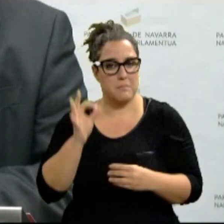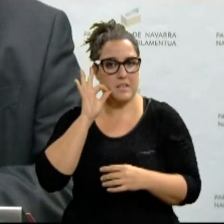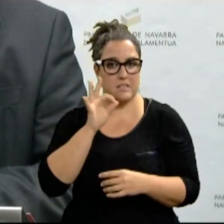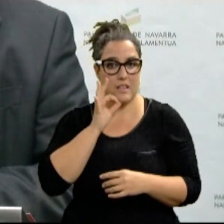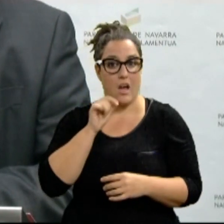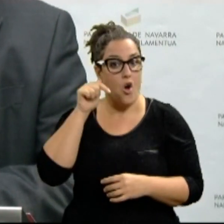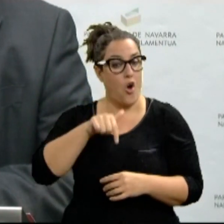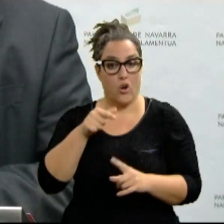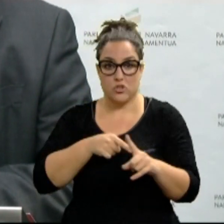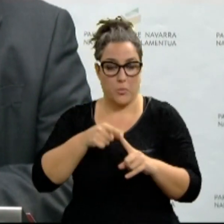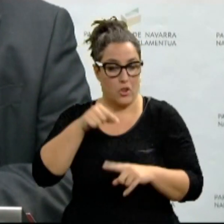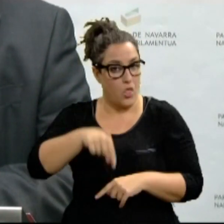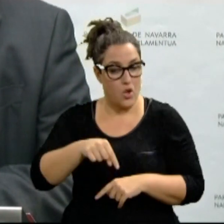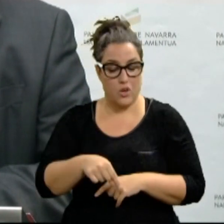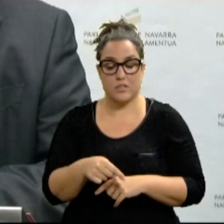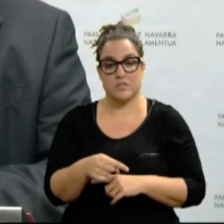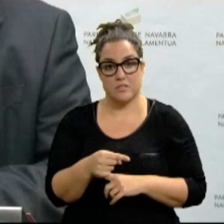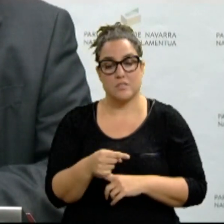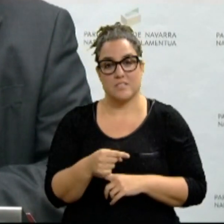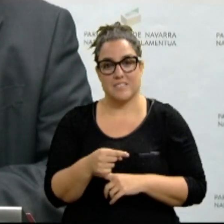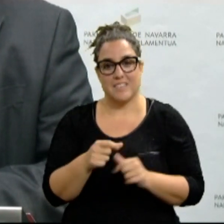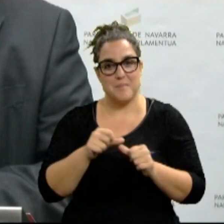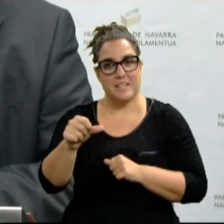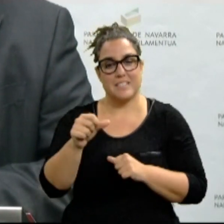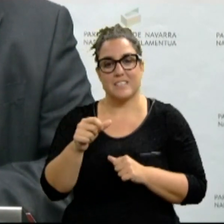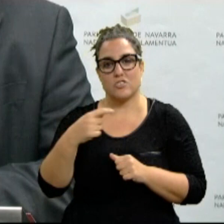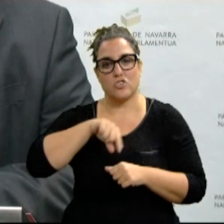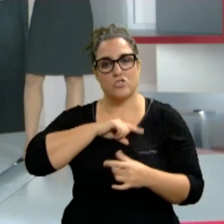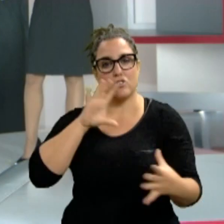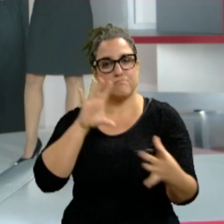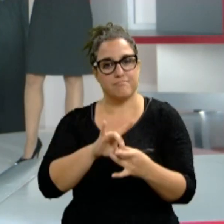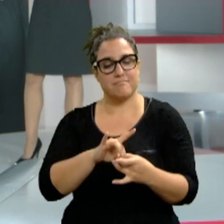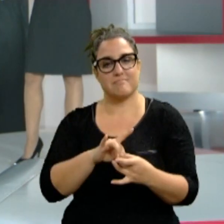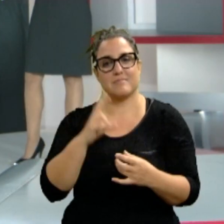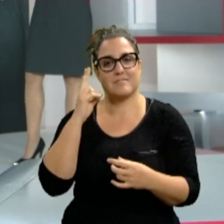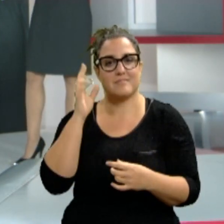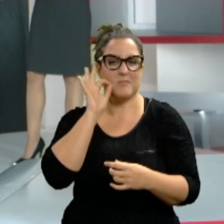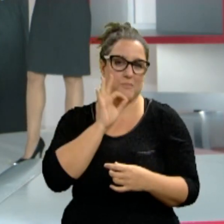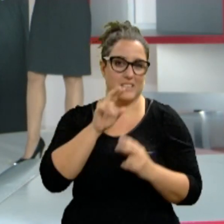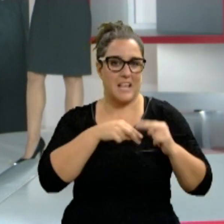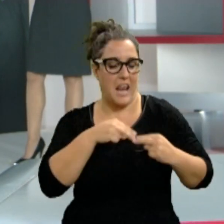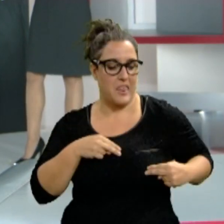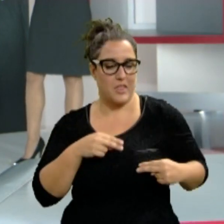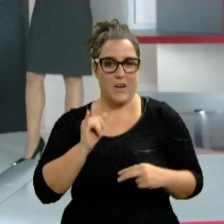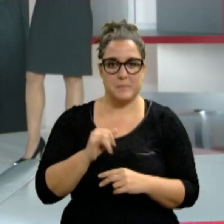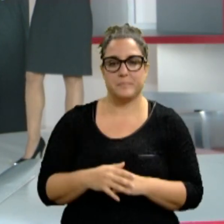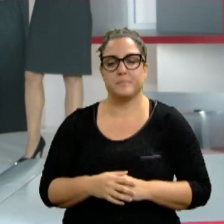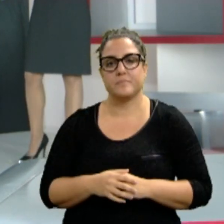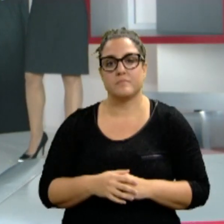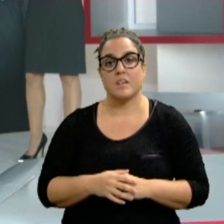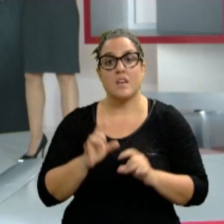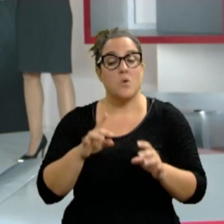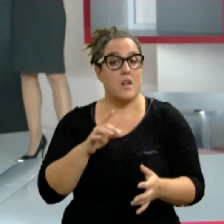Hoy más que nunca nos enlazamos por el VIH. Bueno, pues como cada uno de diciembre es momento para